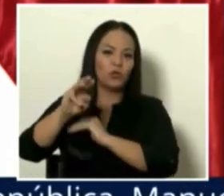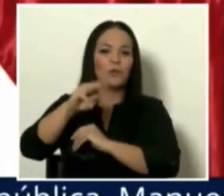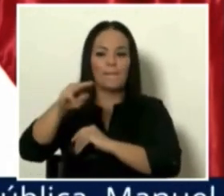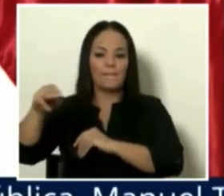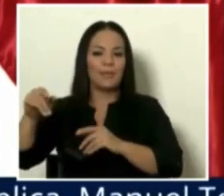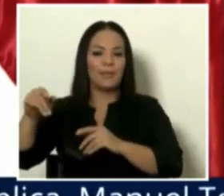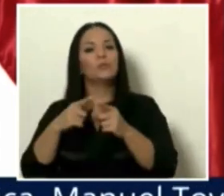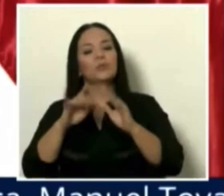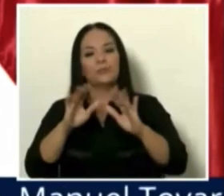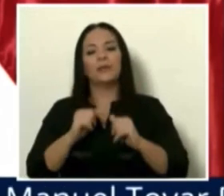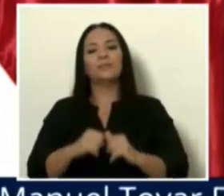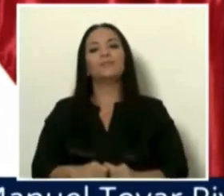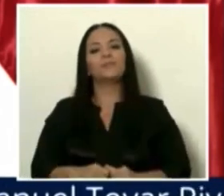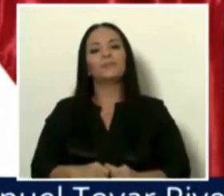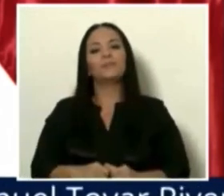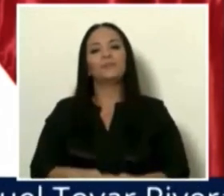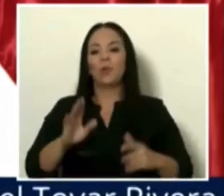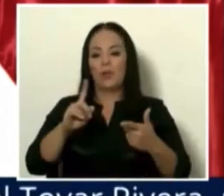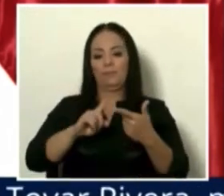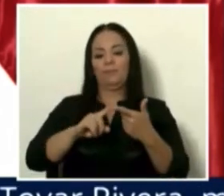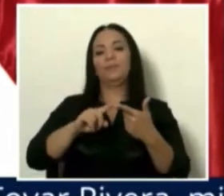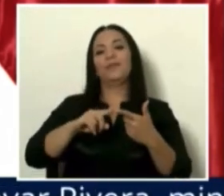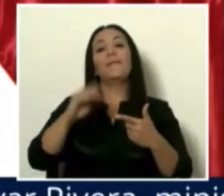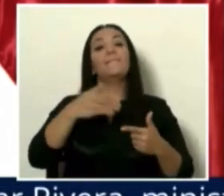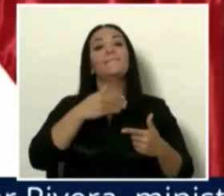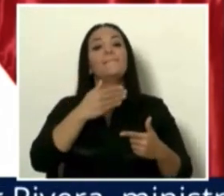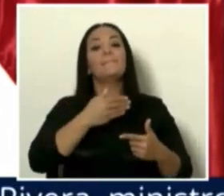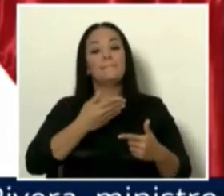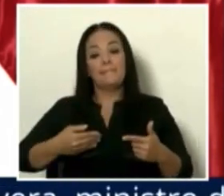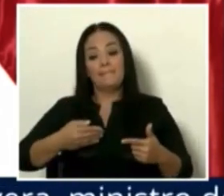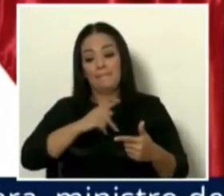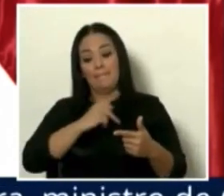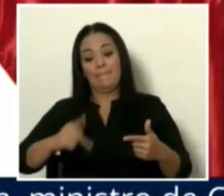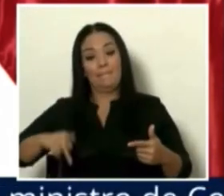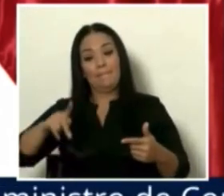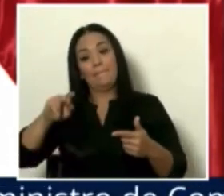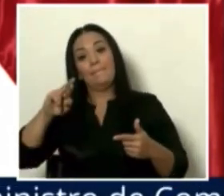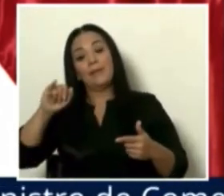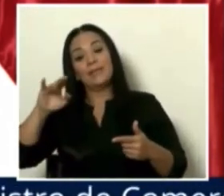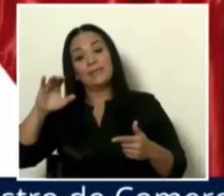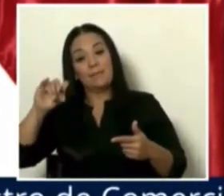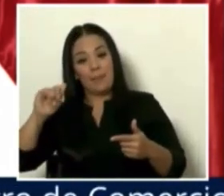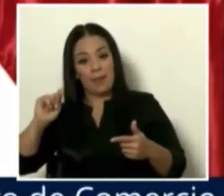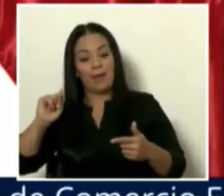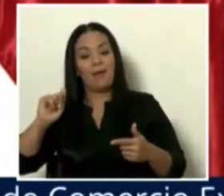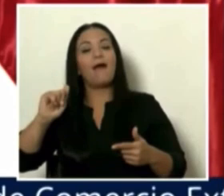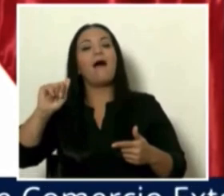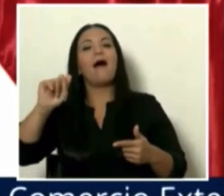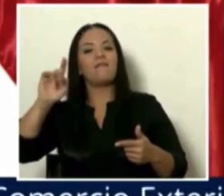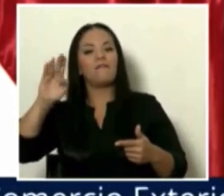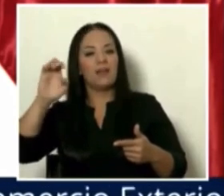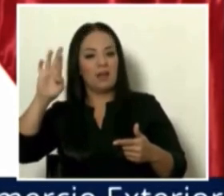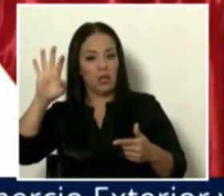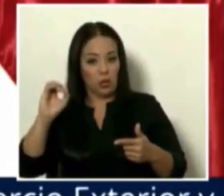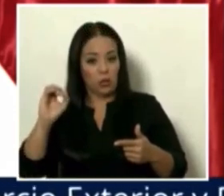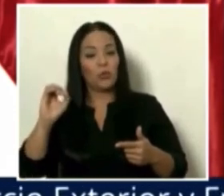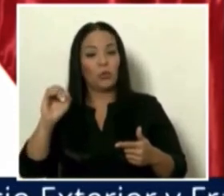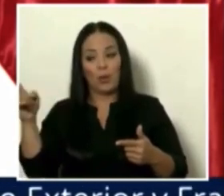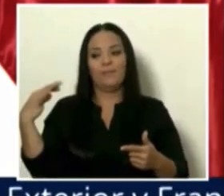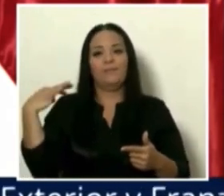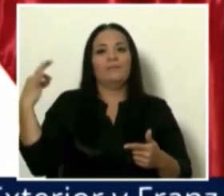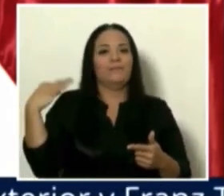príncipe Alberto II de Mónaco me había estado invitando antes para que yo sea el orador